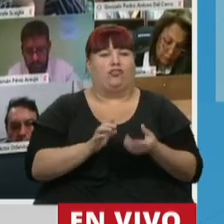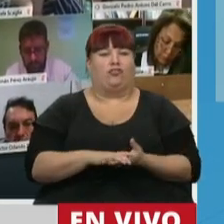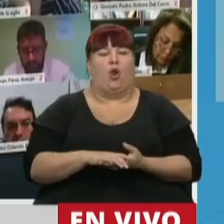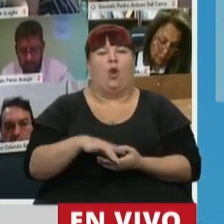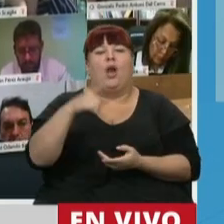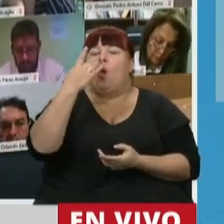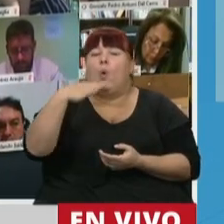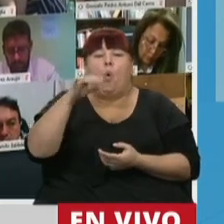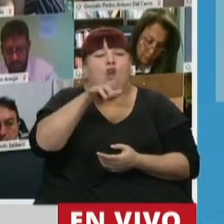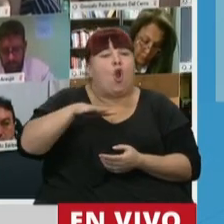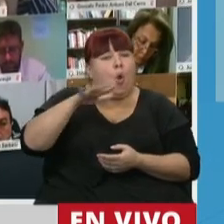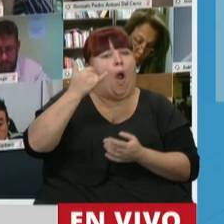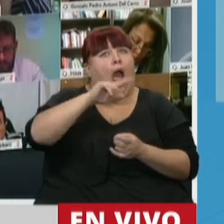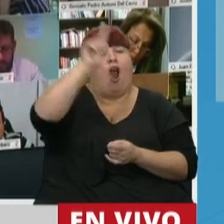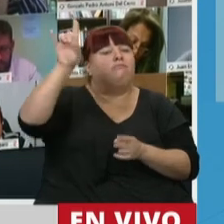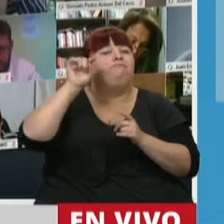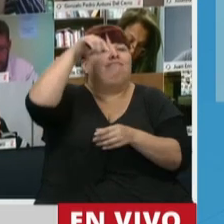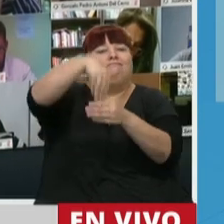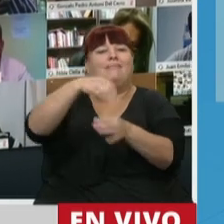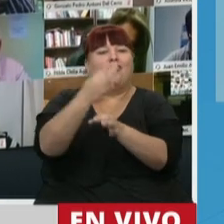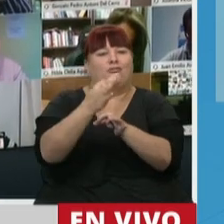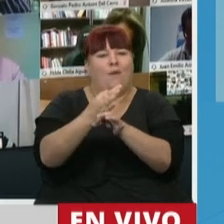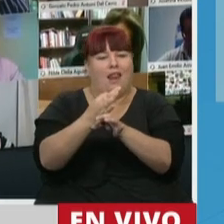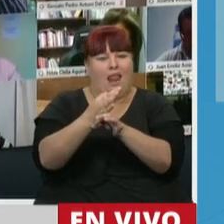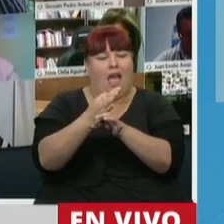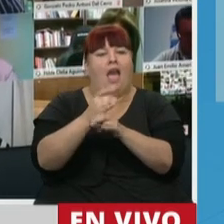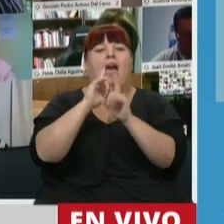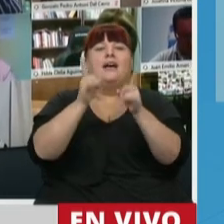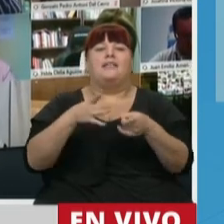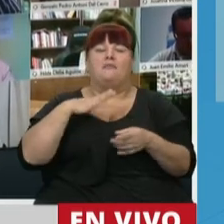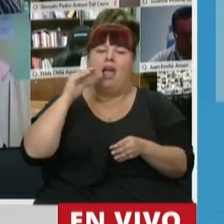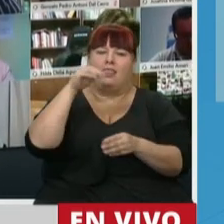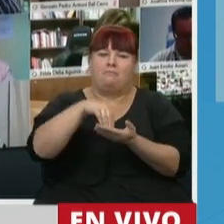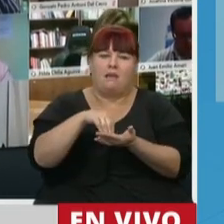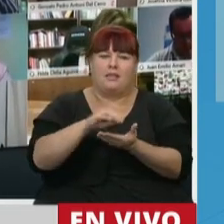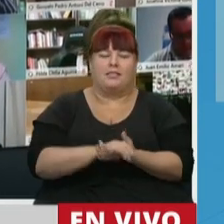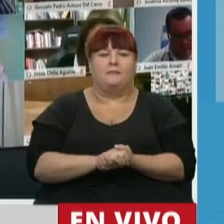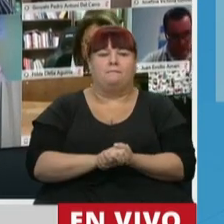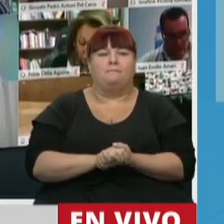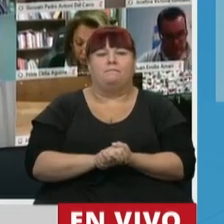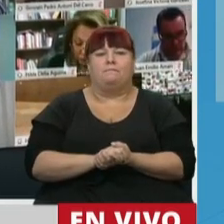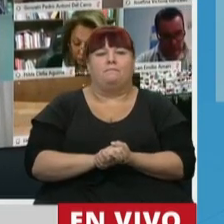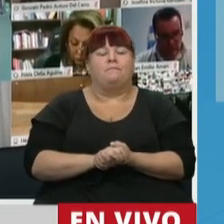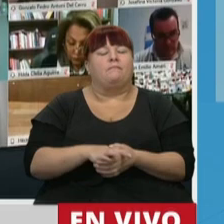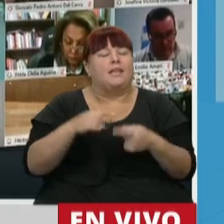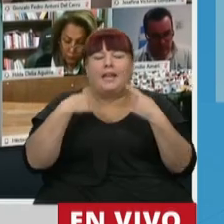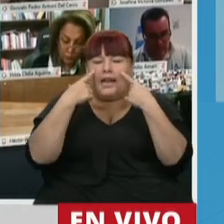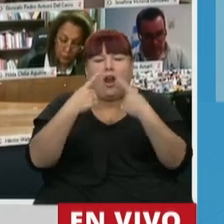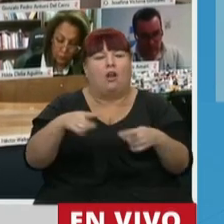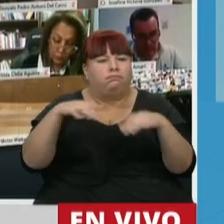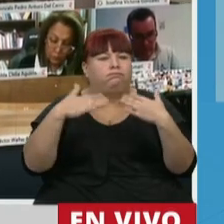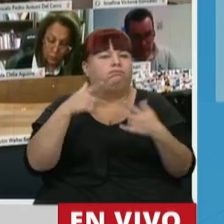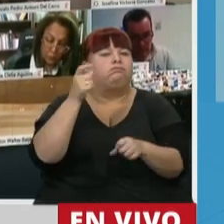el único espacio en muchos lugares. Y me queda también infinitamente reconocer el